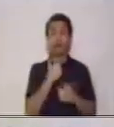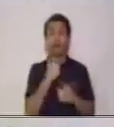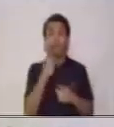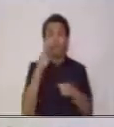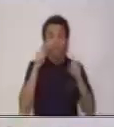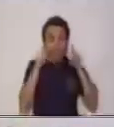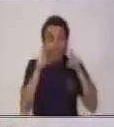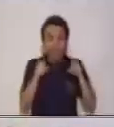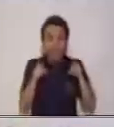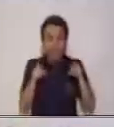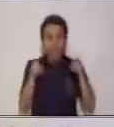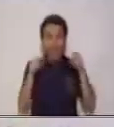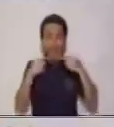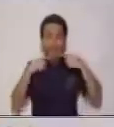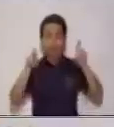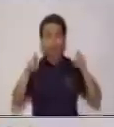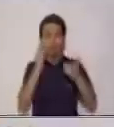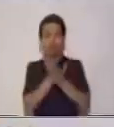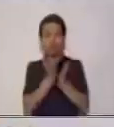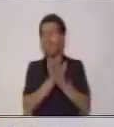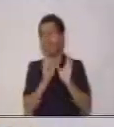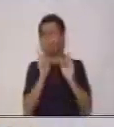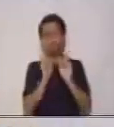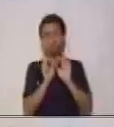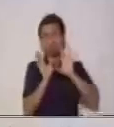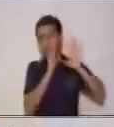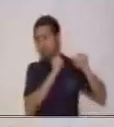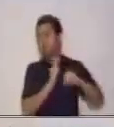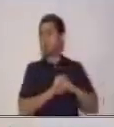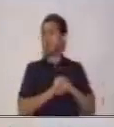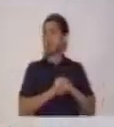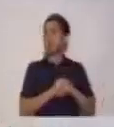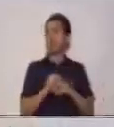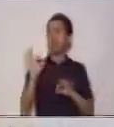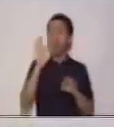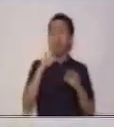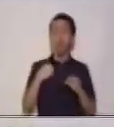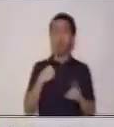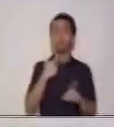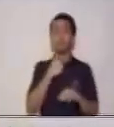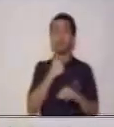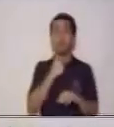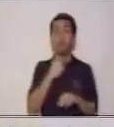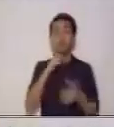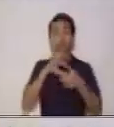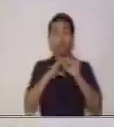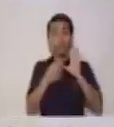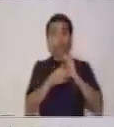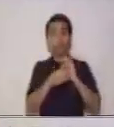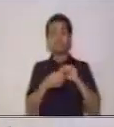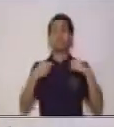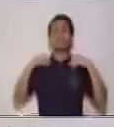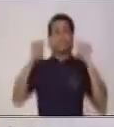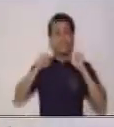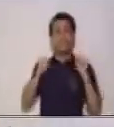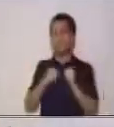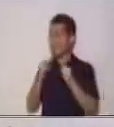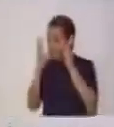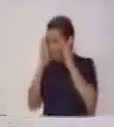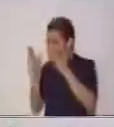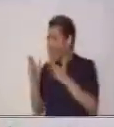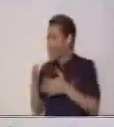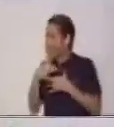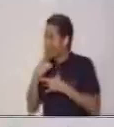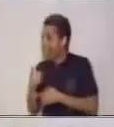cocina, ¿sí? O si a ti te gusta practicar algún deporte, te vas a interesar por esos anuncios, por ejemplo,